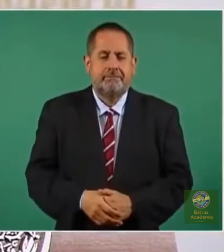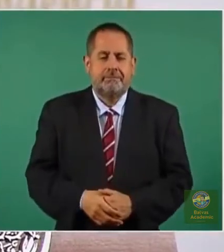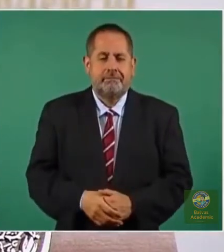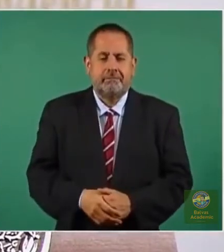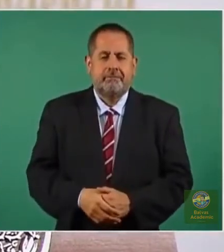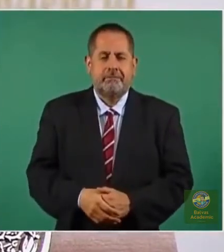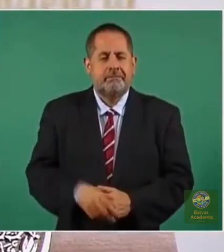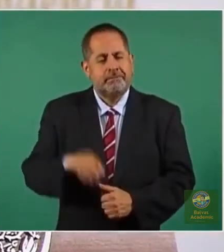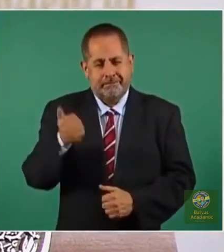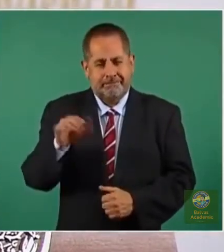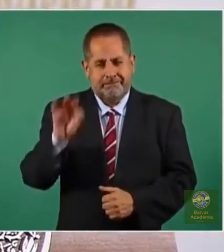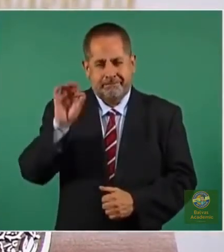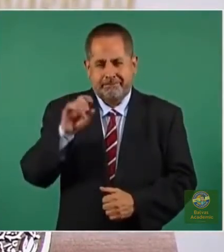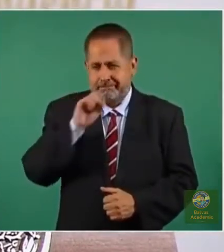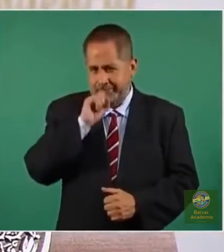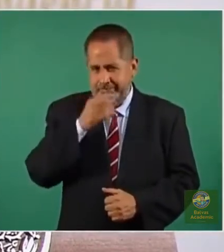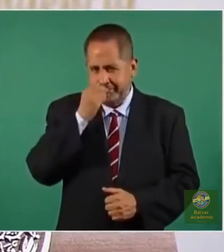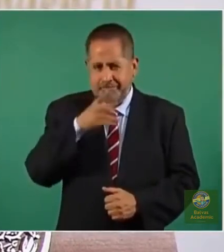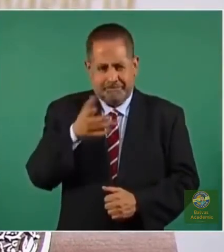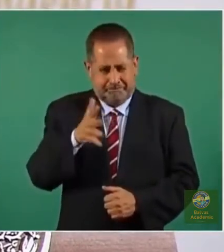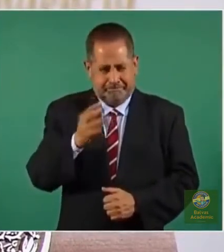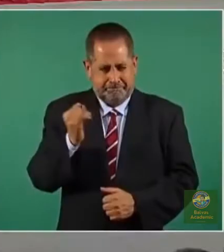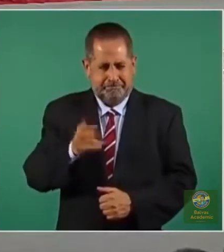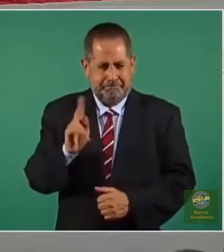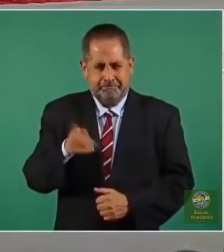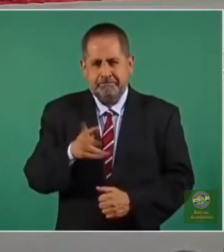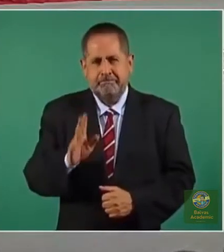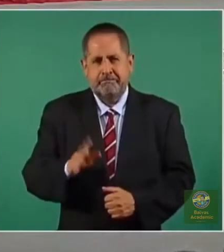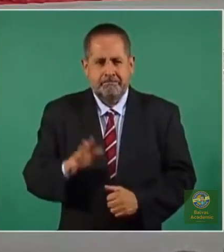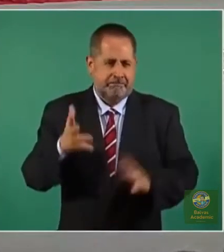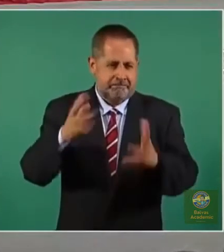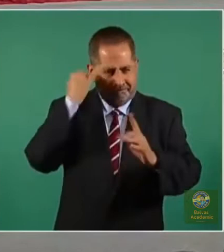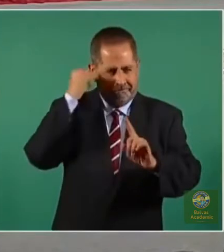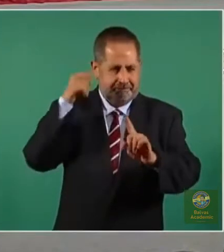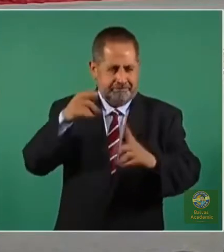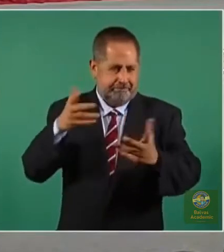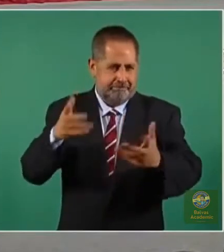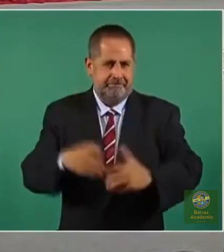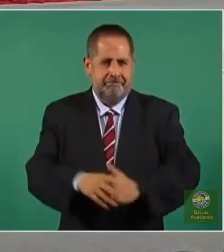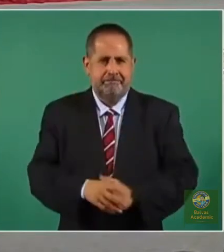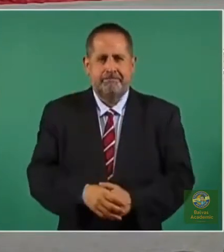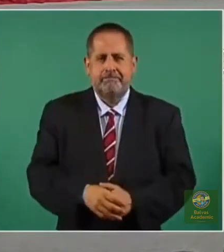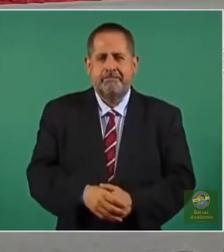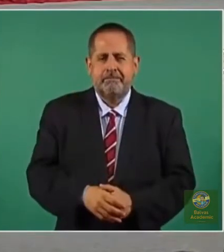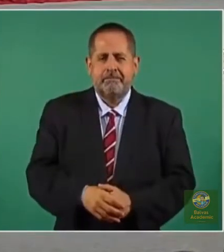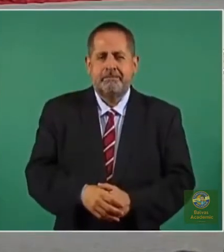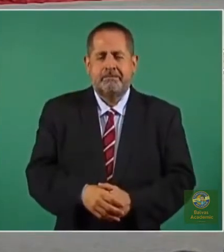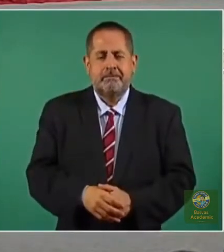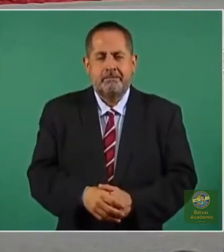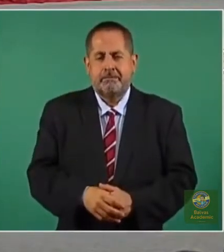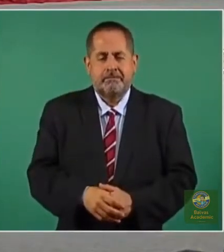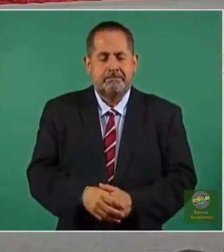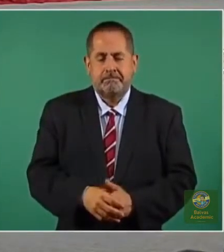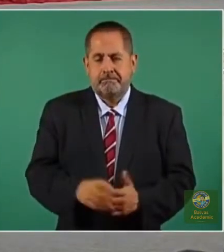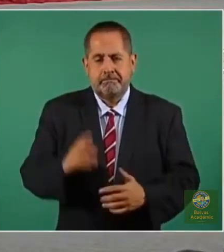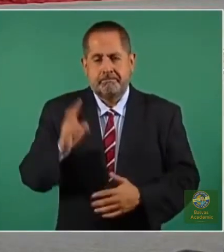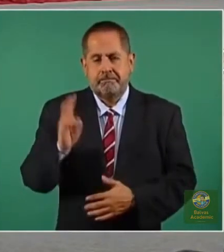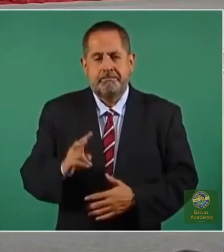No, pero también la otra es similar, pero bueno, esto es lo que hay. Pero la verdad